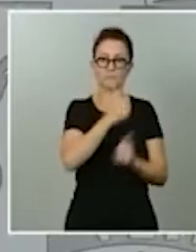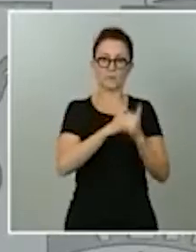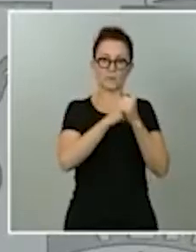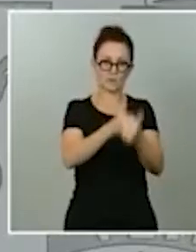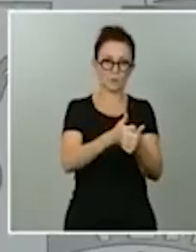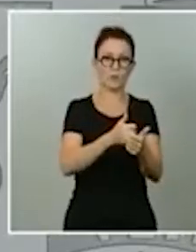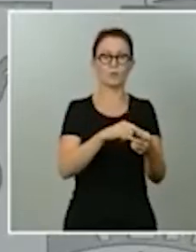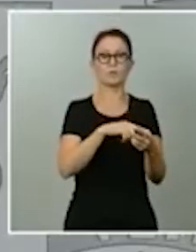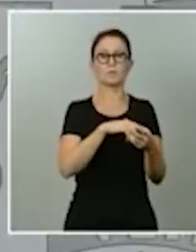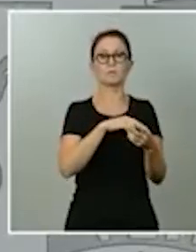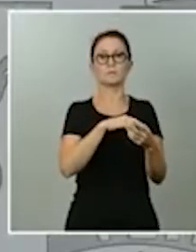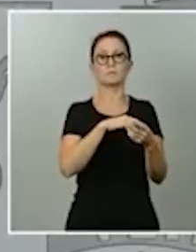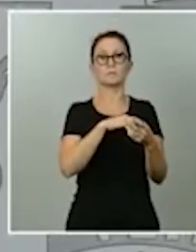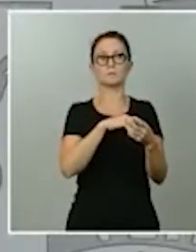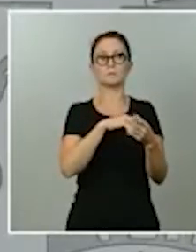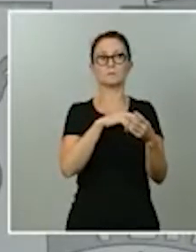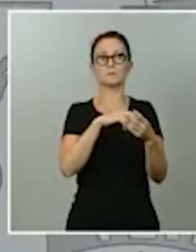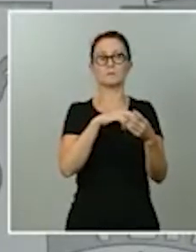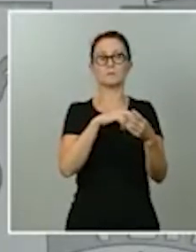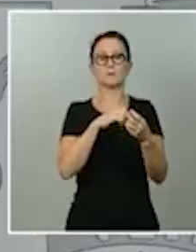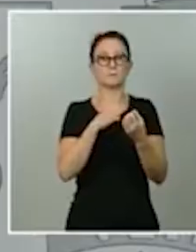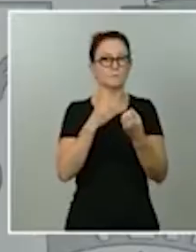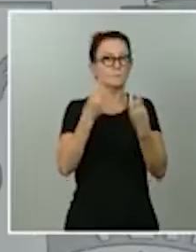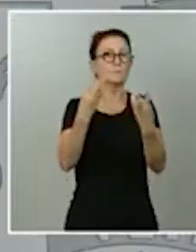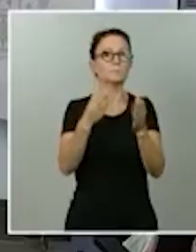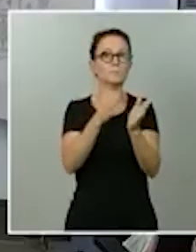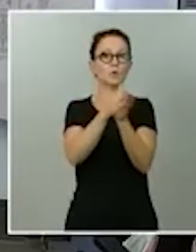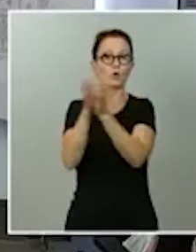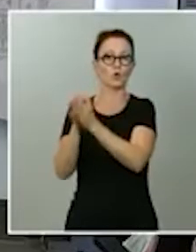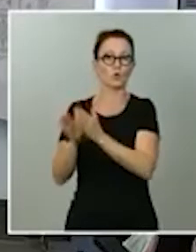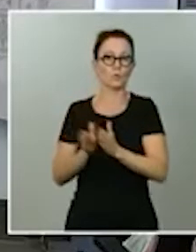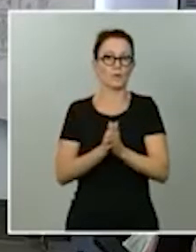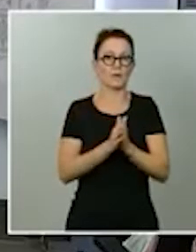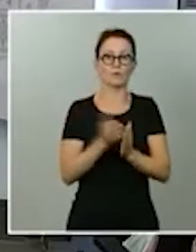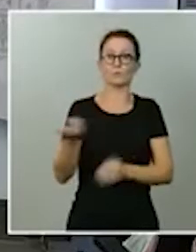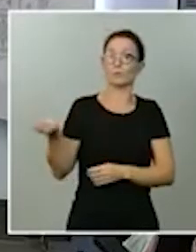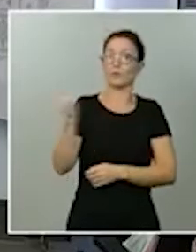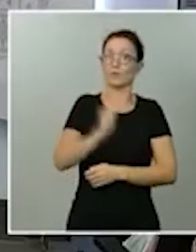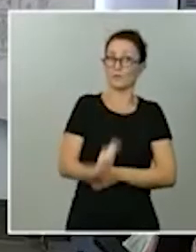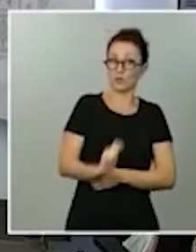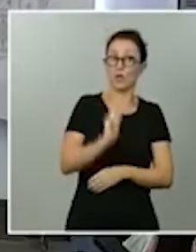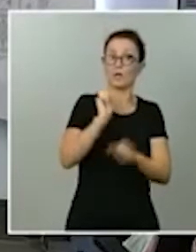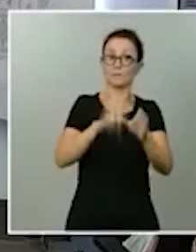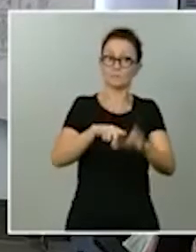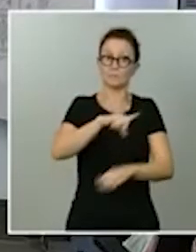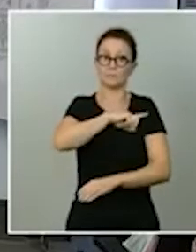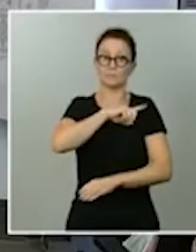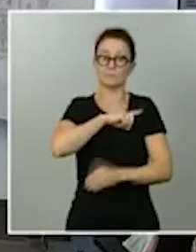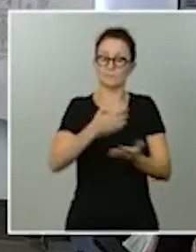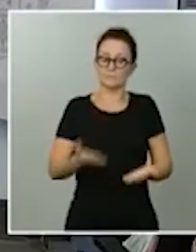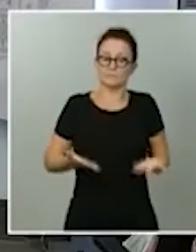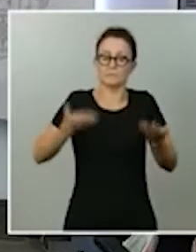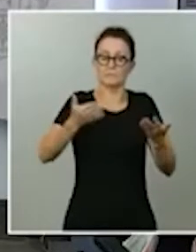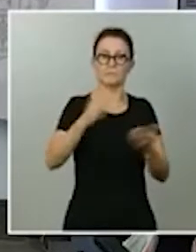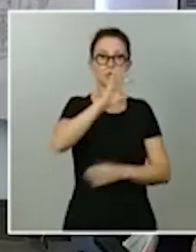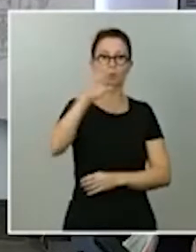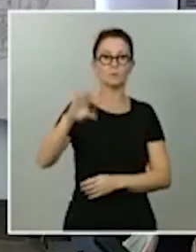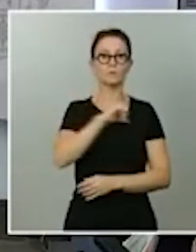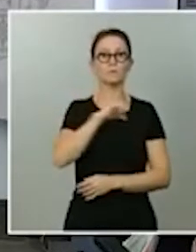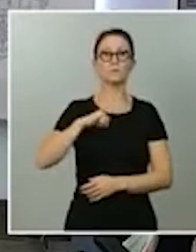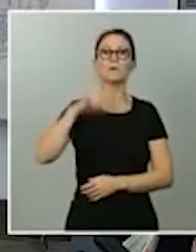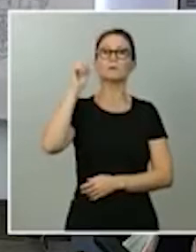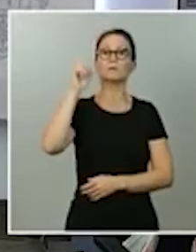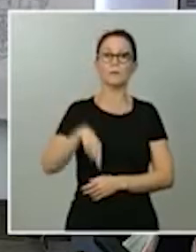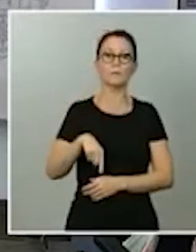los miles de compañeros, mejor dicho, profesionales de las fuerzas armadas que se van a poner a disposición de las comunidades autónomas o también los medios digitales e,